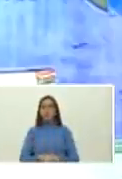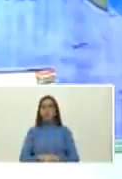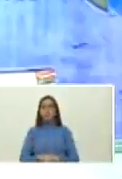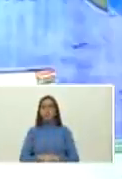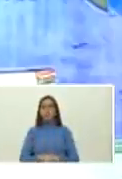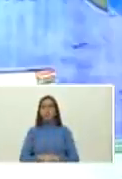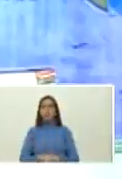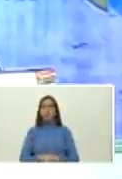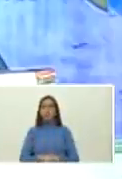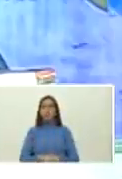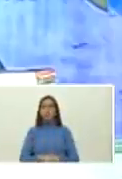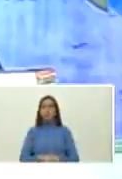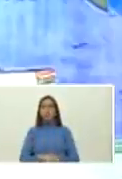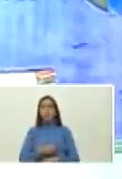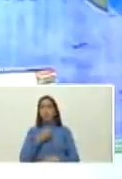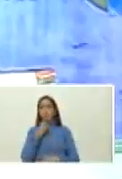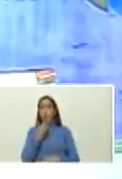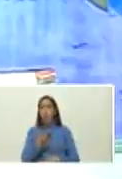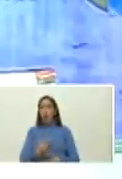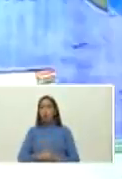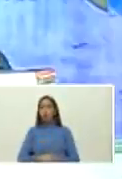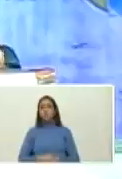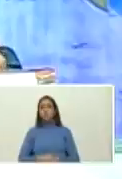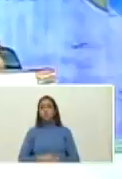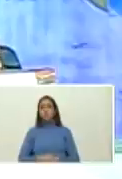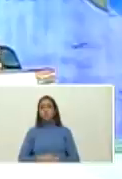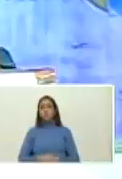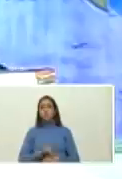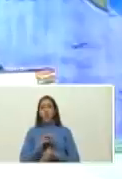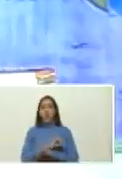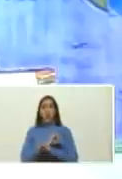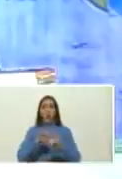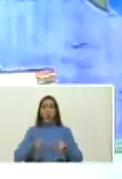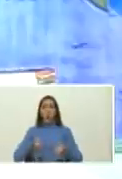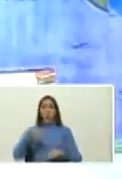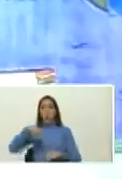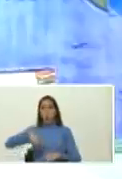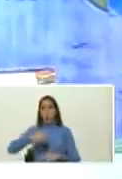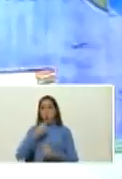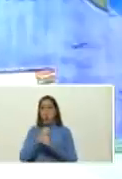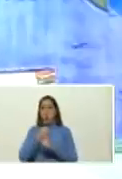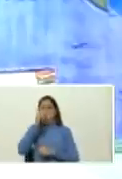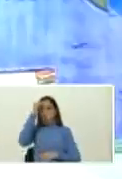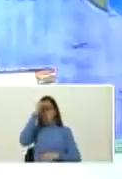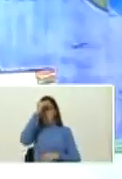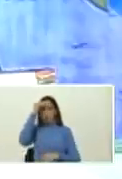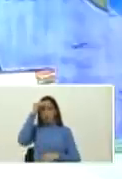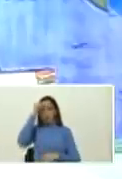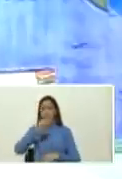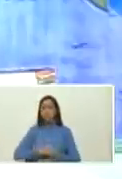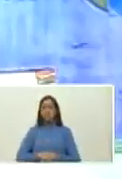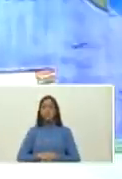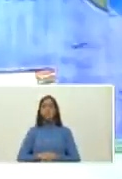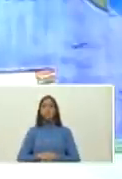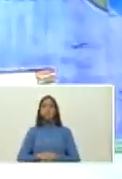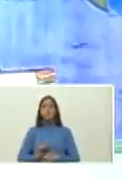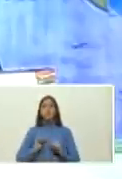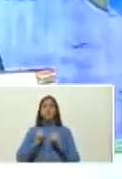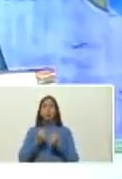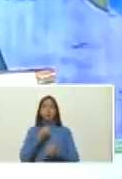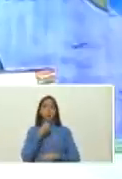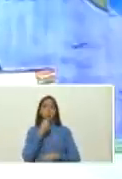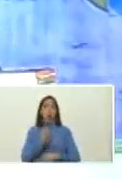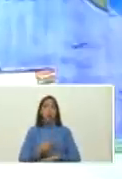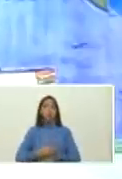votar y a votar bueno ya casi que estamos terminando esta jornada dominguera empezamos muy bien